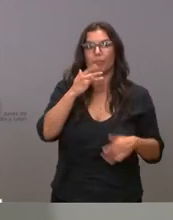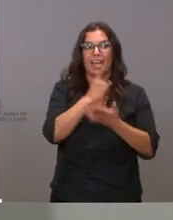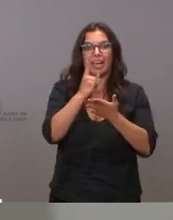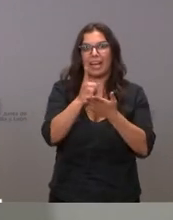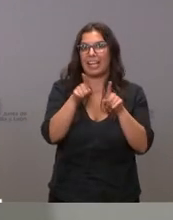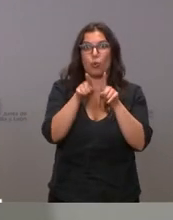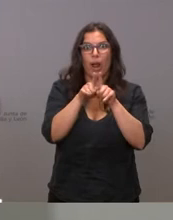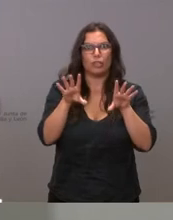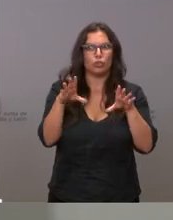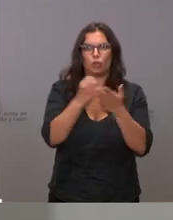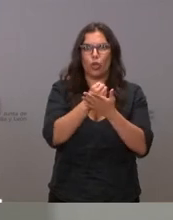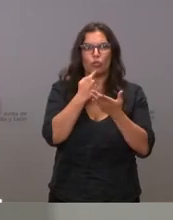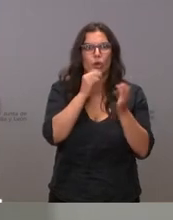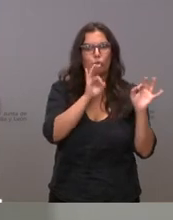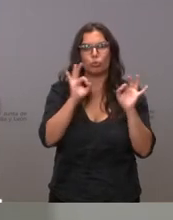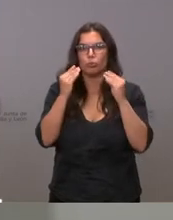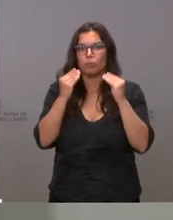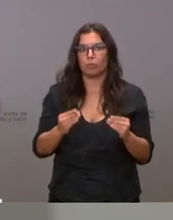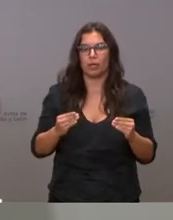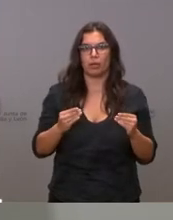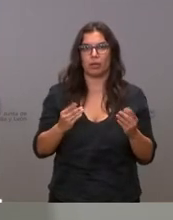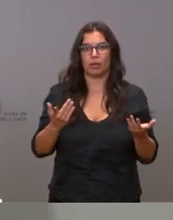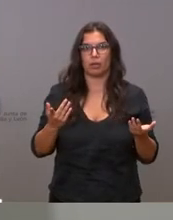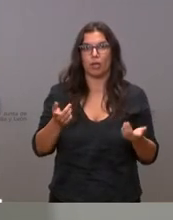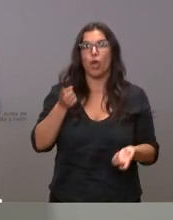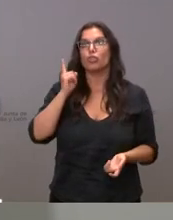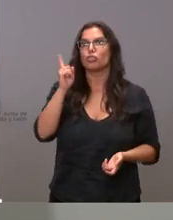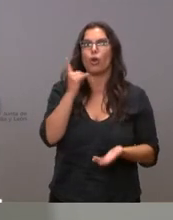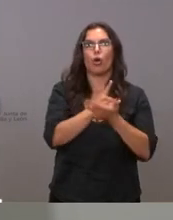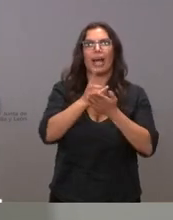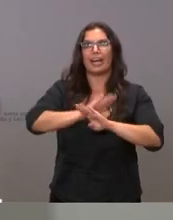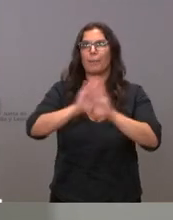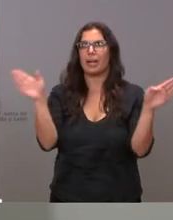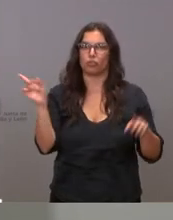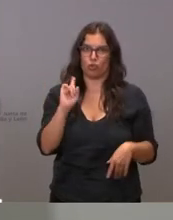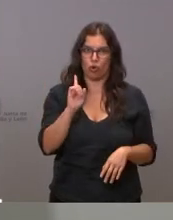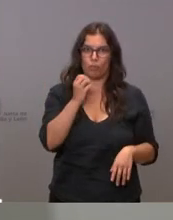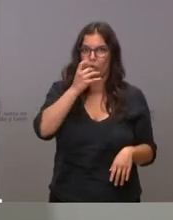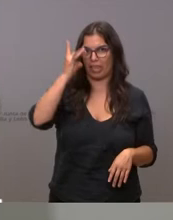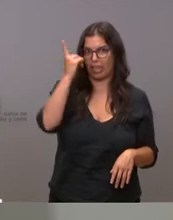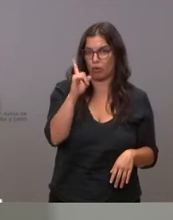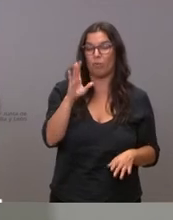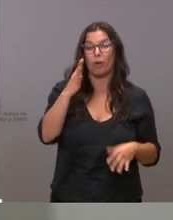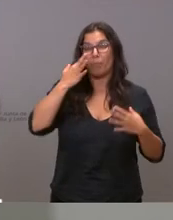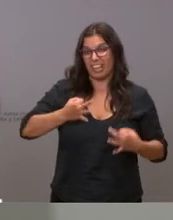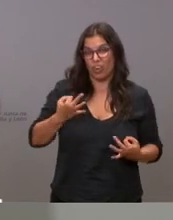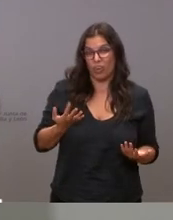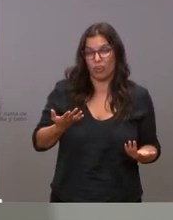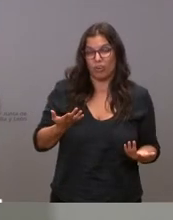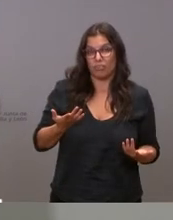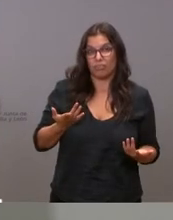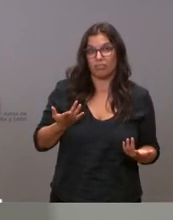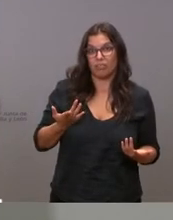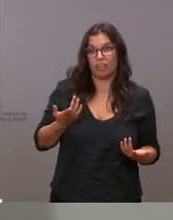es bueno comer solo chuletón pues no es una buena idea pero lo que es más peligroso de todo más peligroso de todo es tener